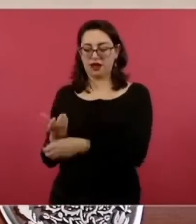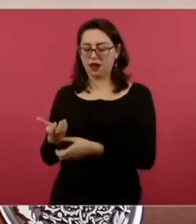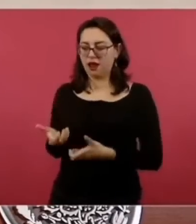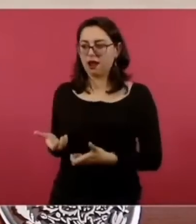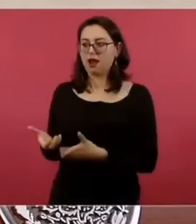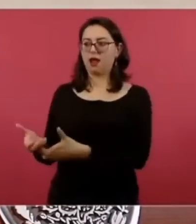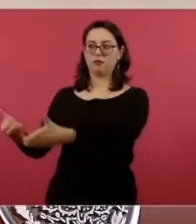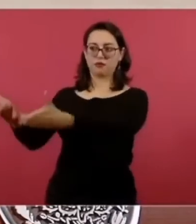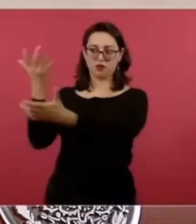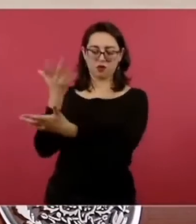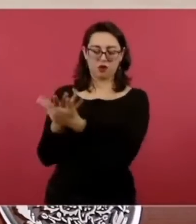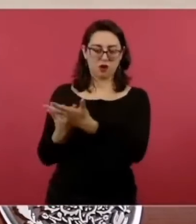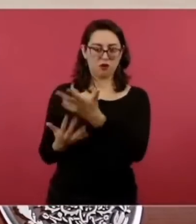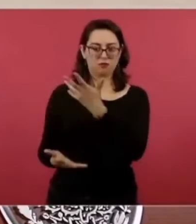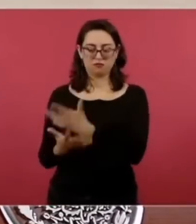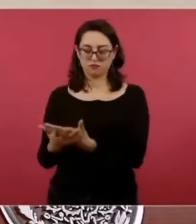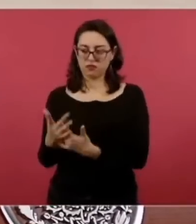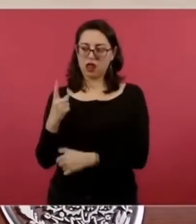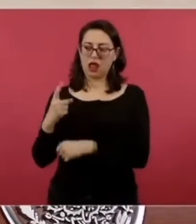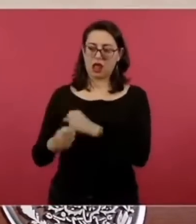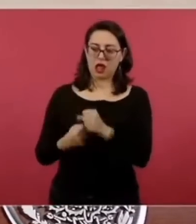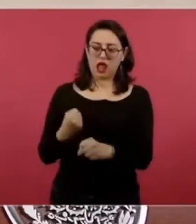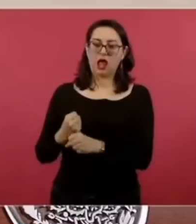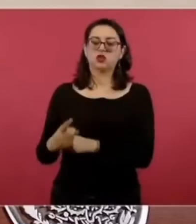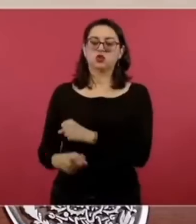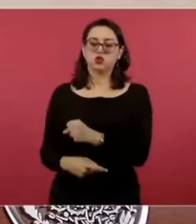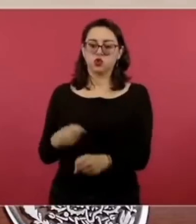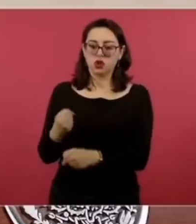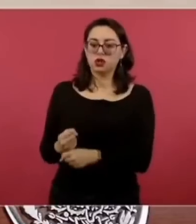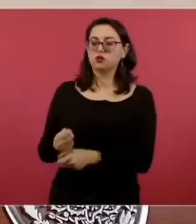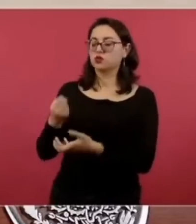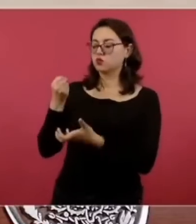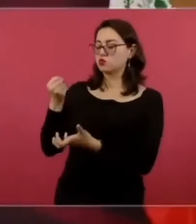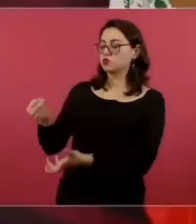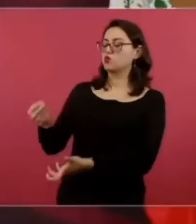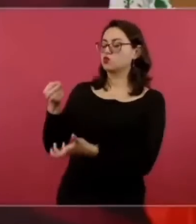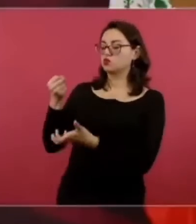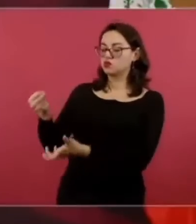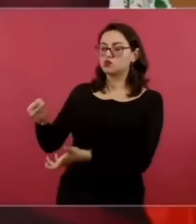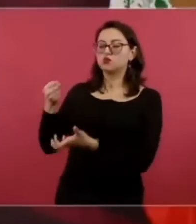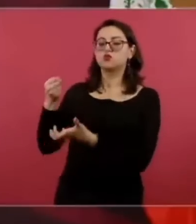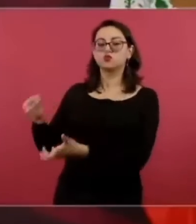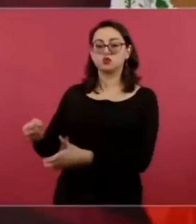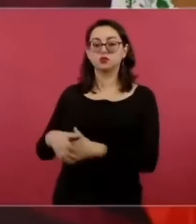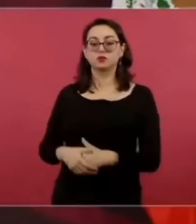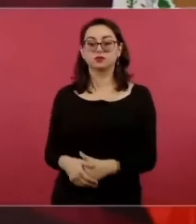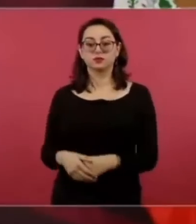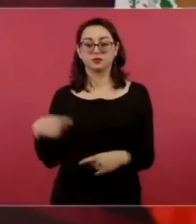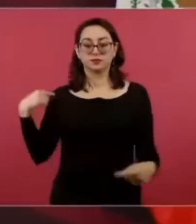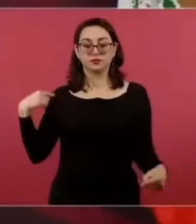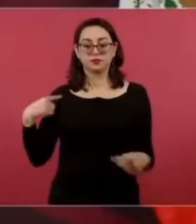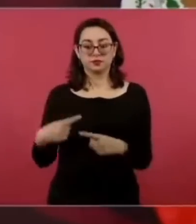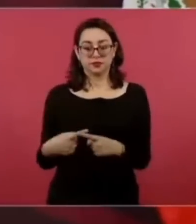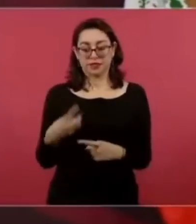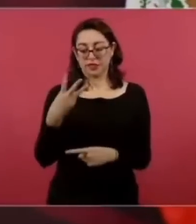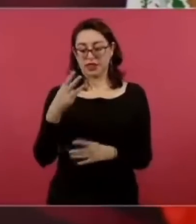son mil millones entonces ya van a ser tres mil millones